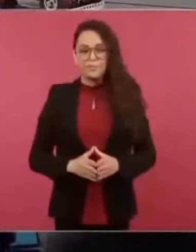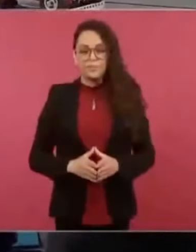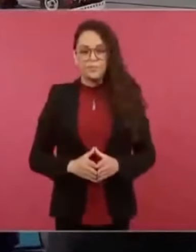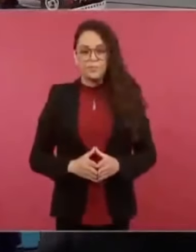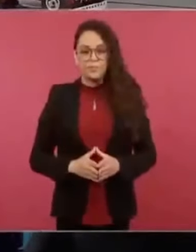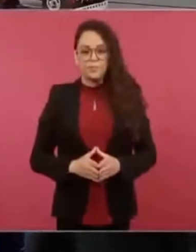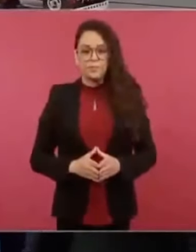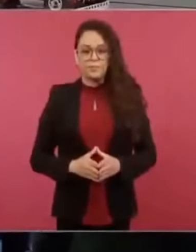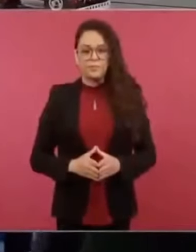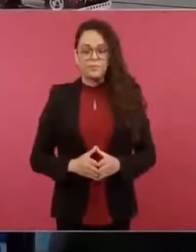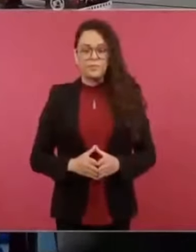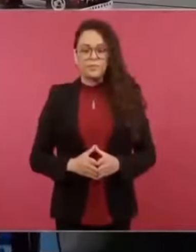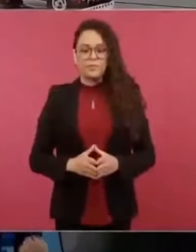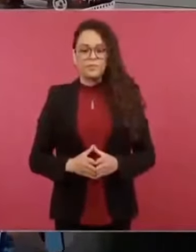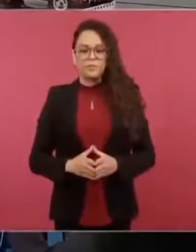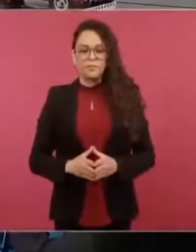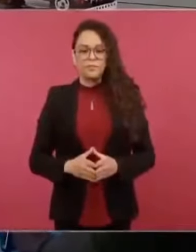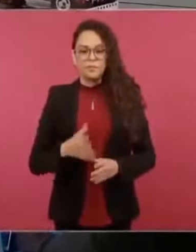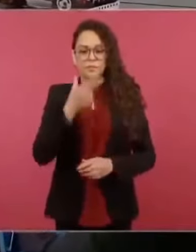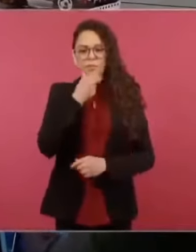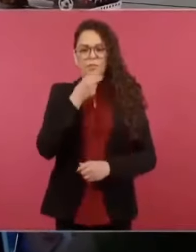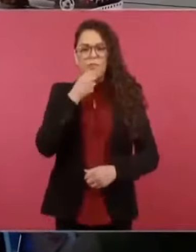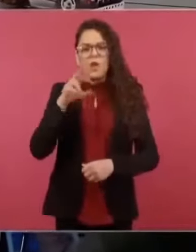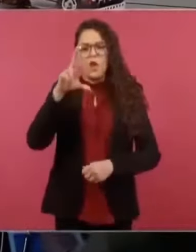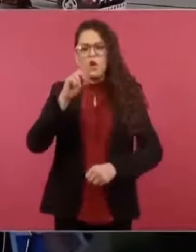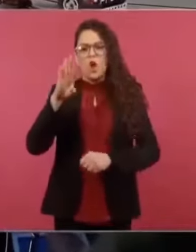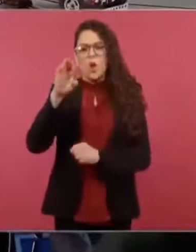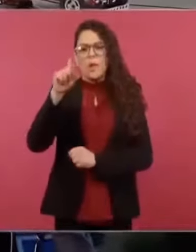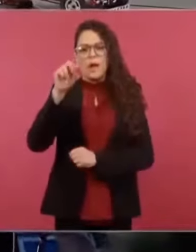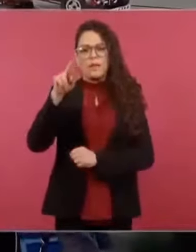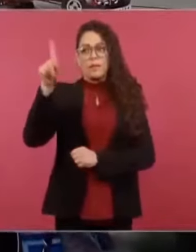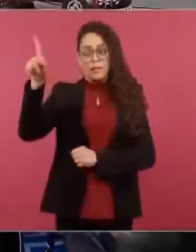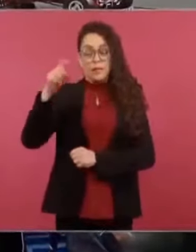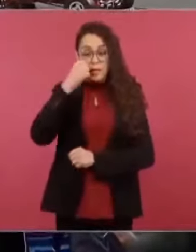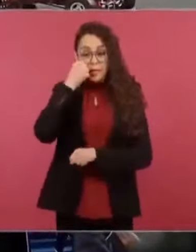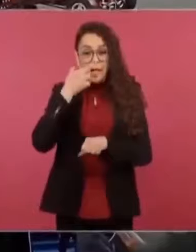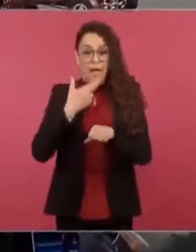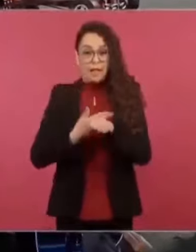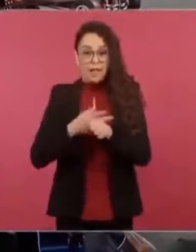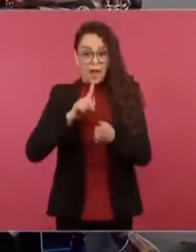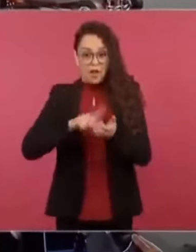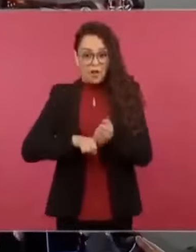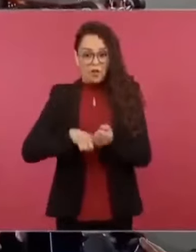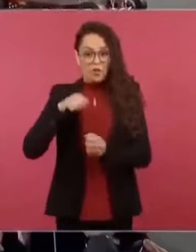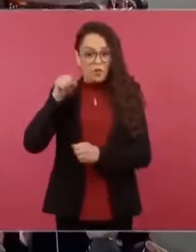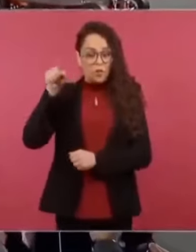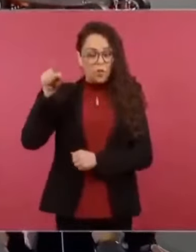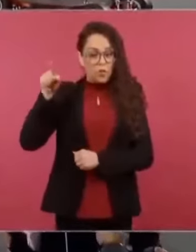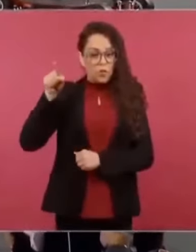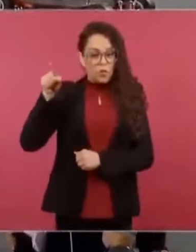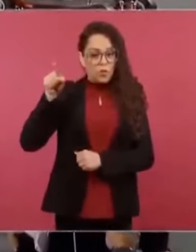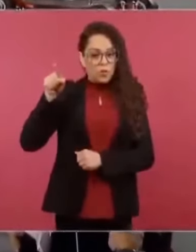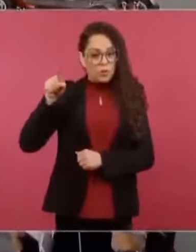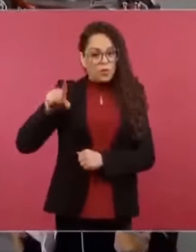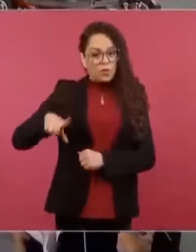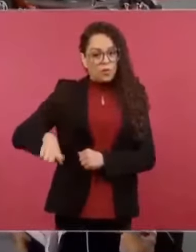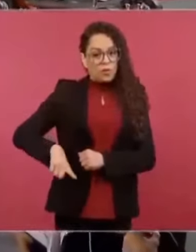Robert Lansing, era secretario de Estado del presidente Wilson,